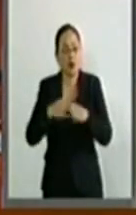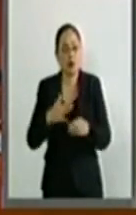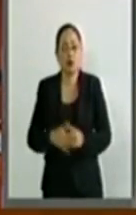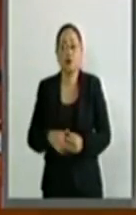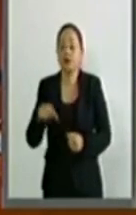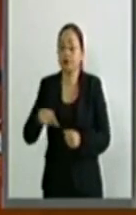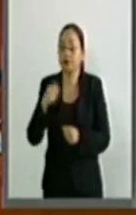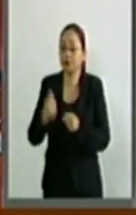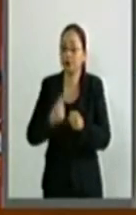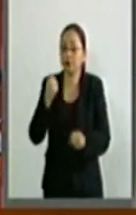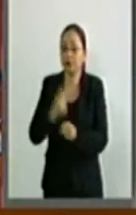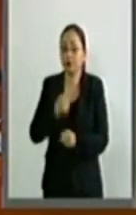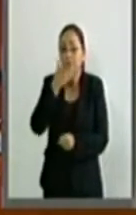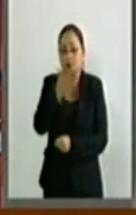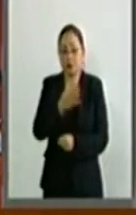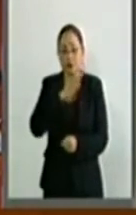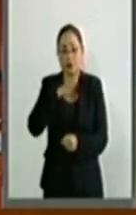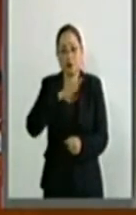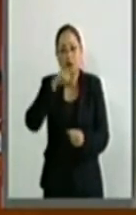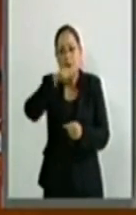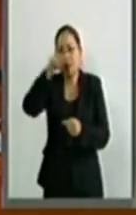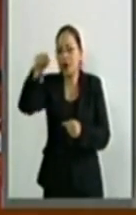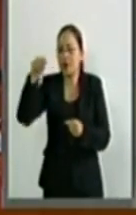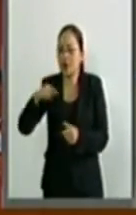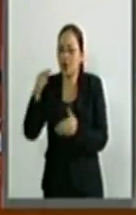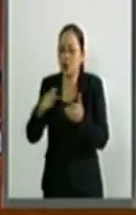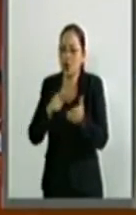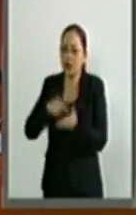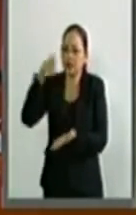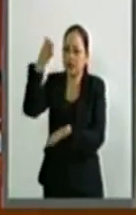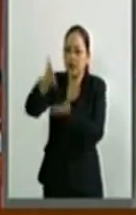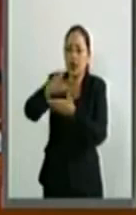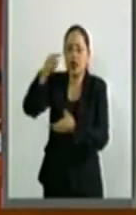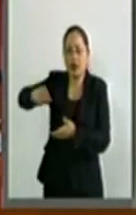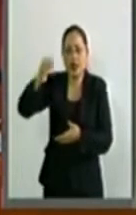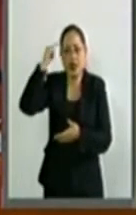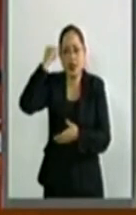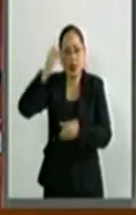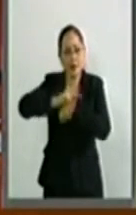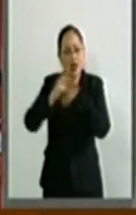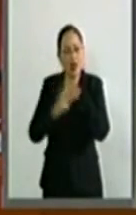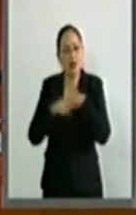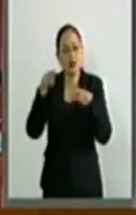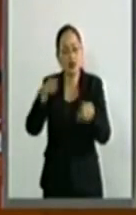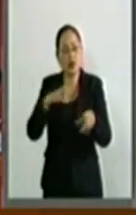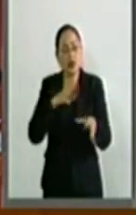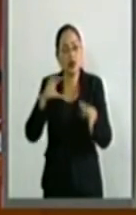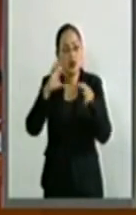Canciller, realizó usted una gira de trabajo a la India y actualmente